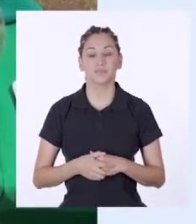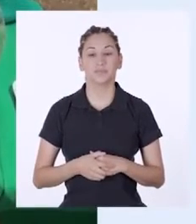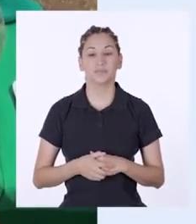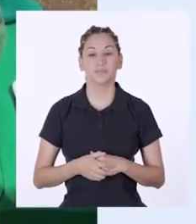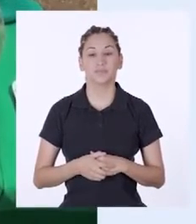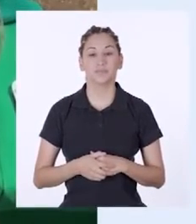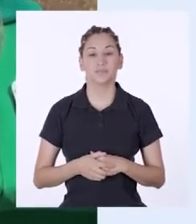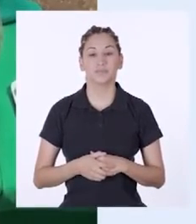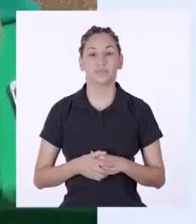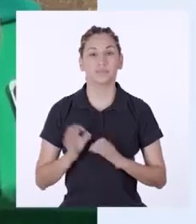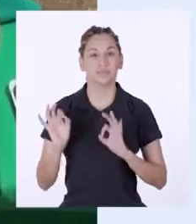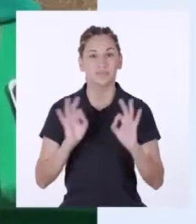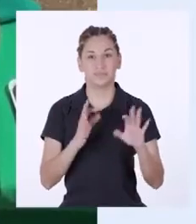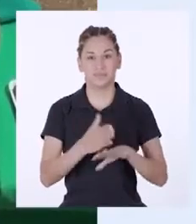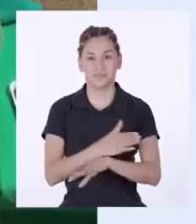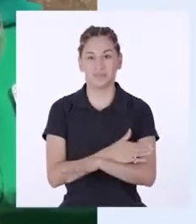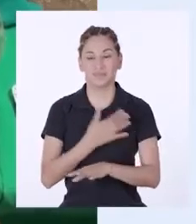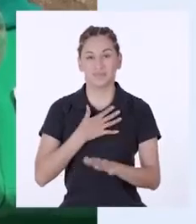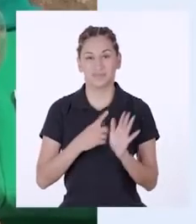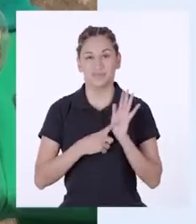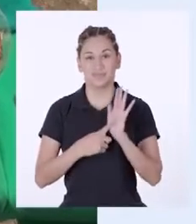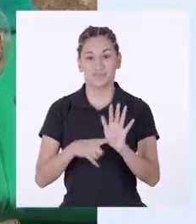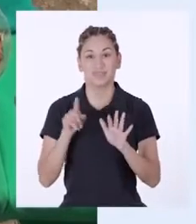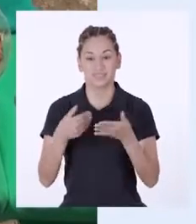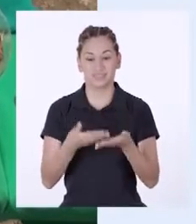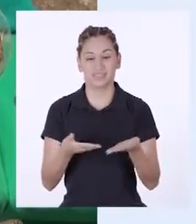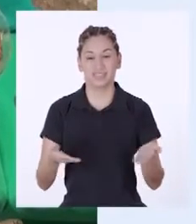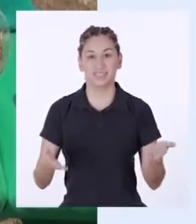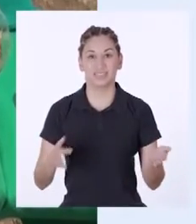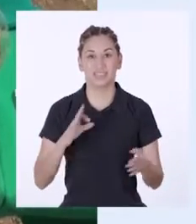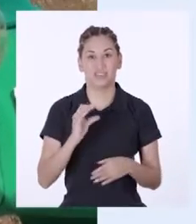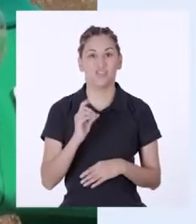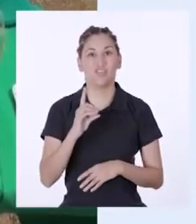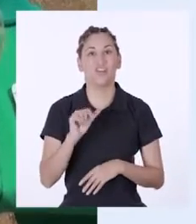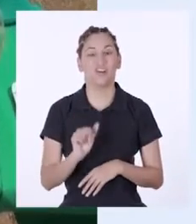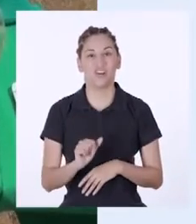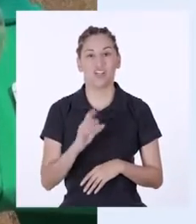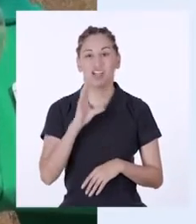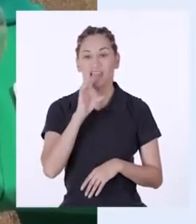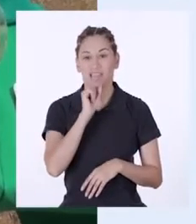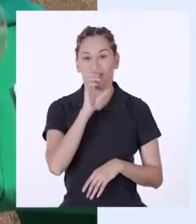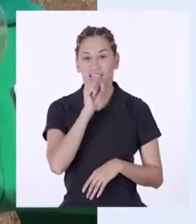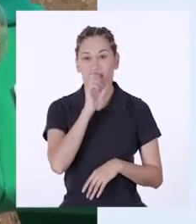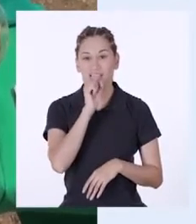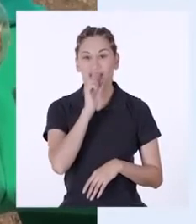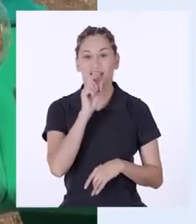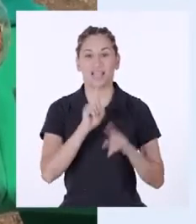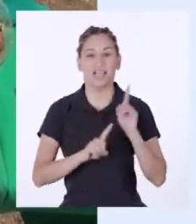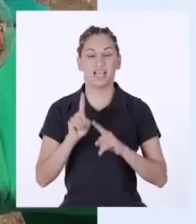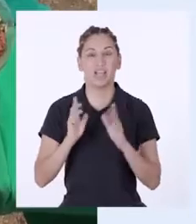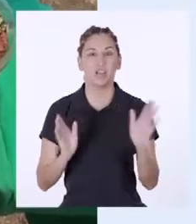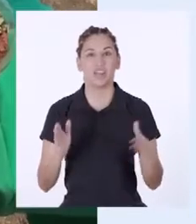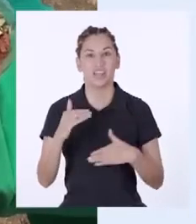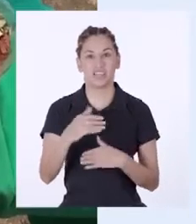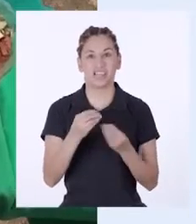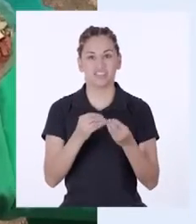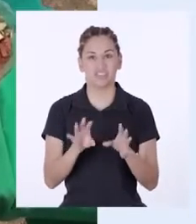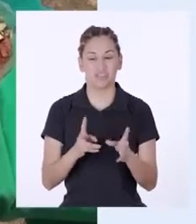Como les indiqué anteriormente, aquí están los restos de poda, las hojarajas, algunos cartones